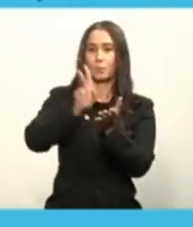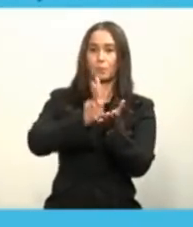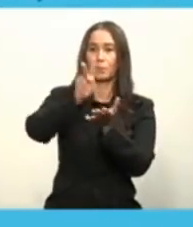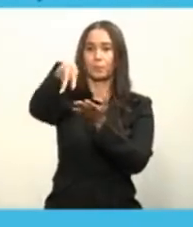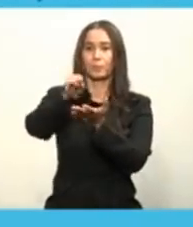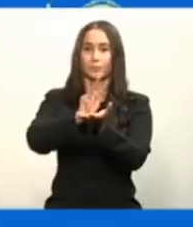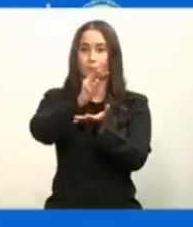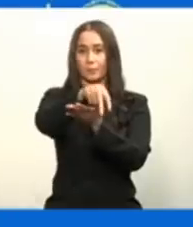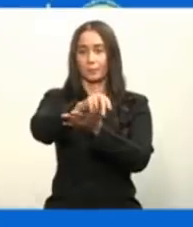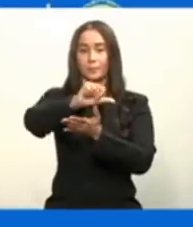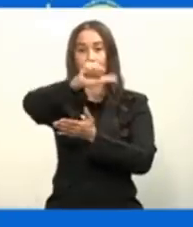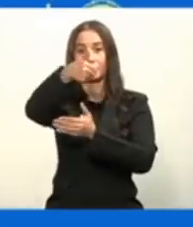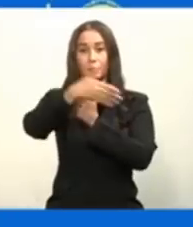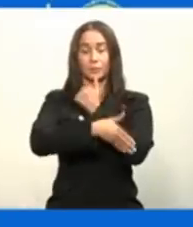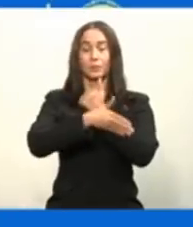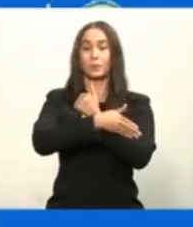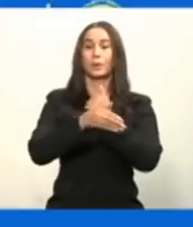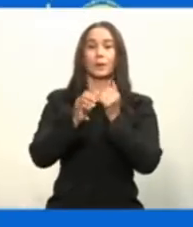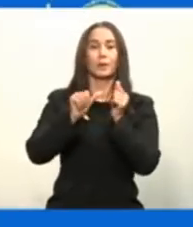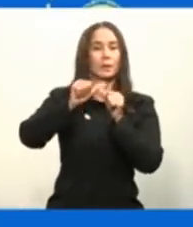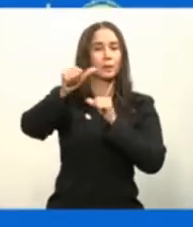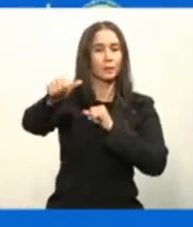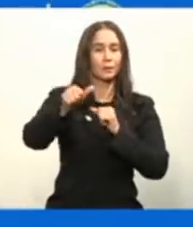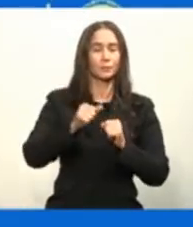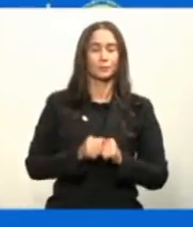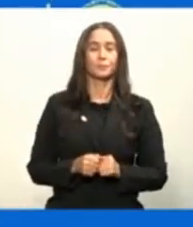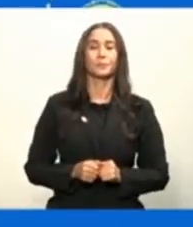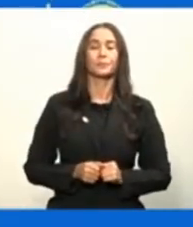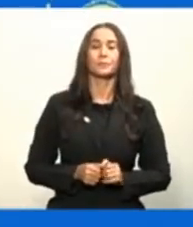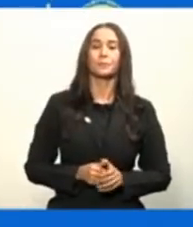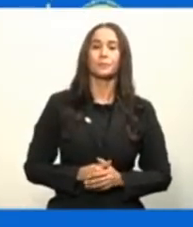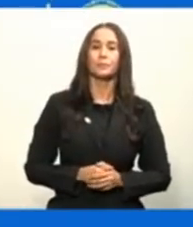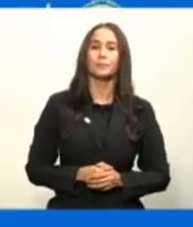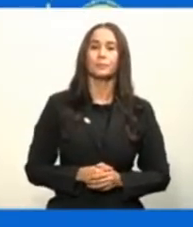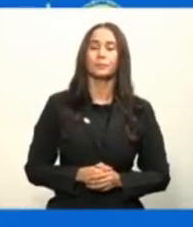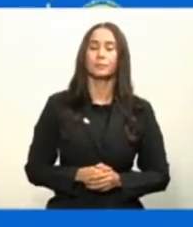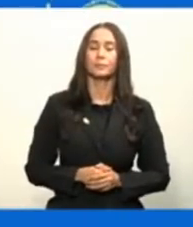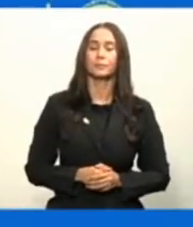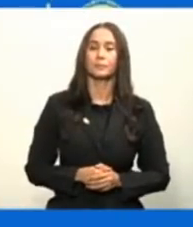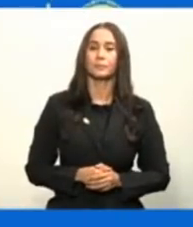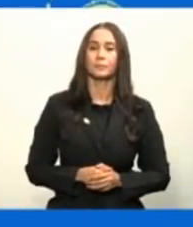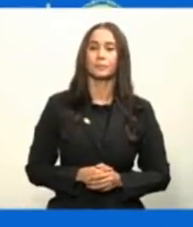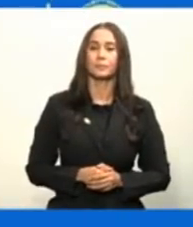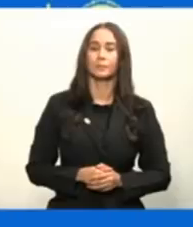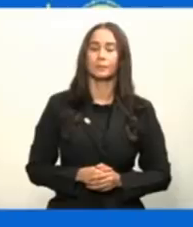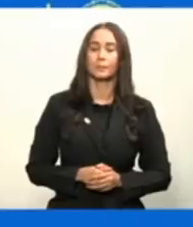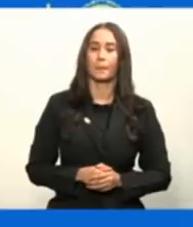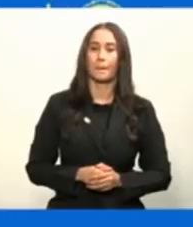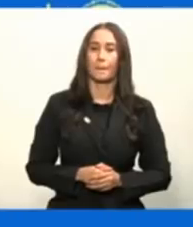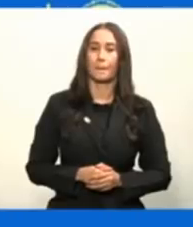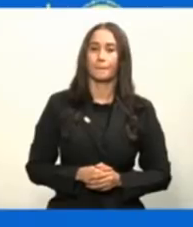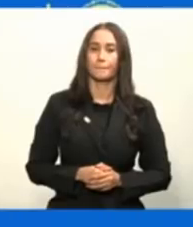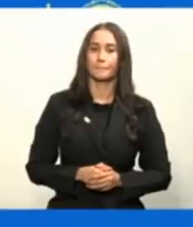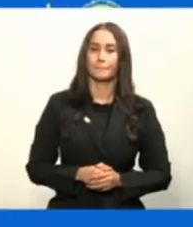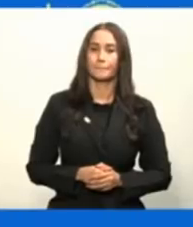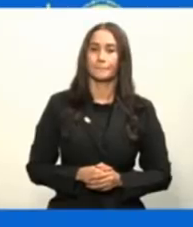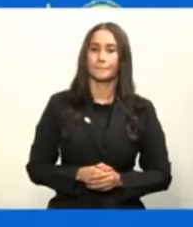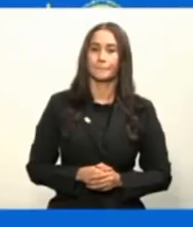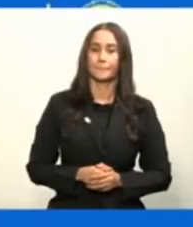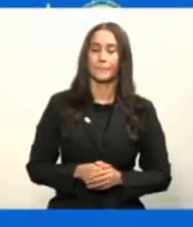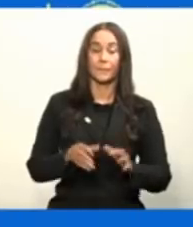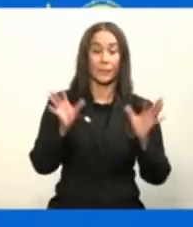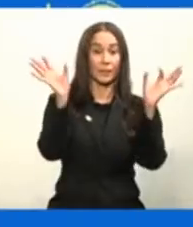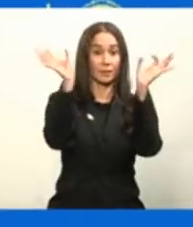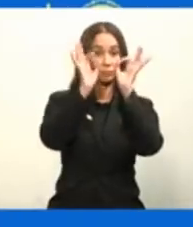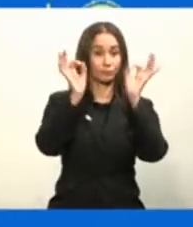acceso. La logística de distribución de la vacuna, pues, por supuesto, empieza, y le